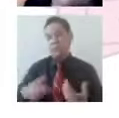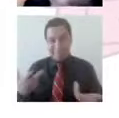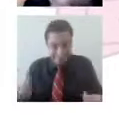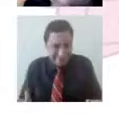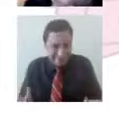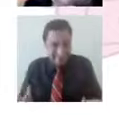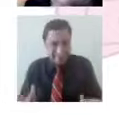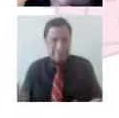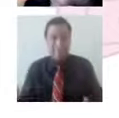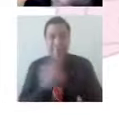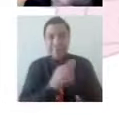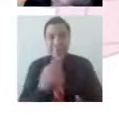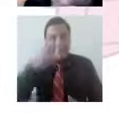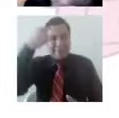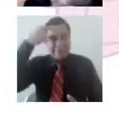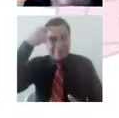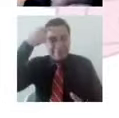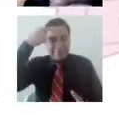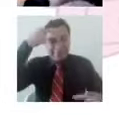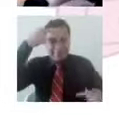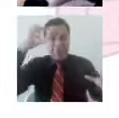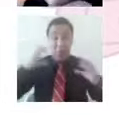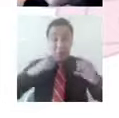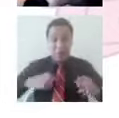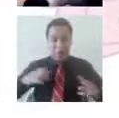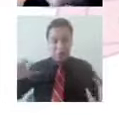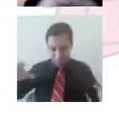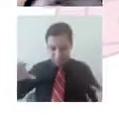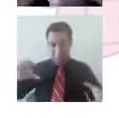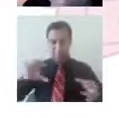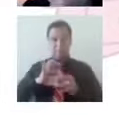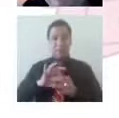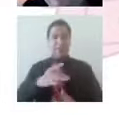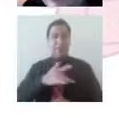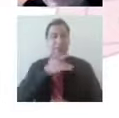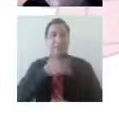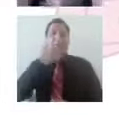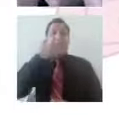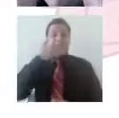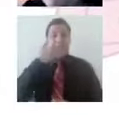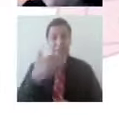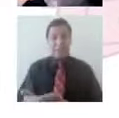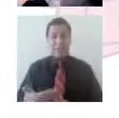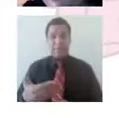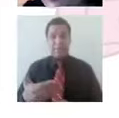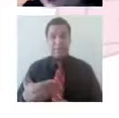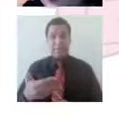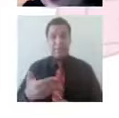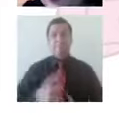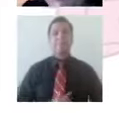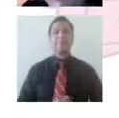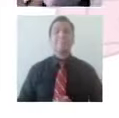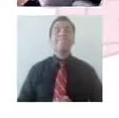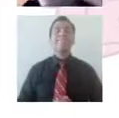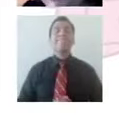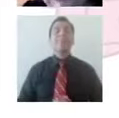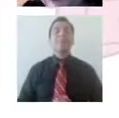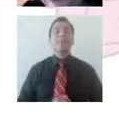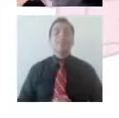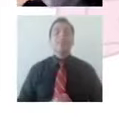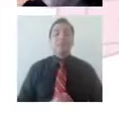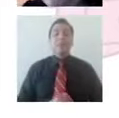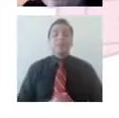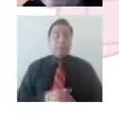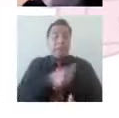asistentes a esta actividad, pues que las realidades sociales son infinitas como el ser humano es infinito. Son muchas